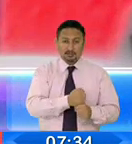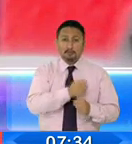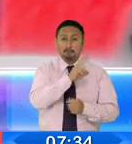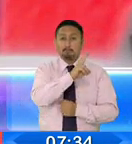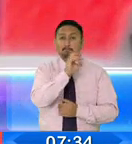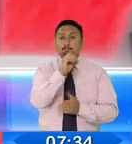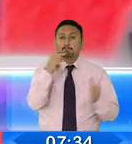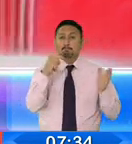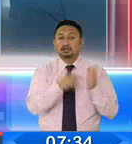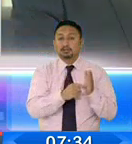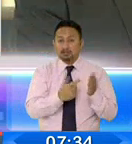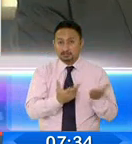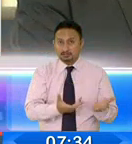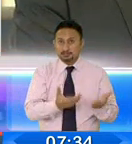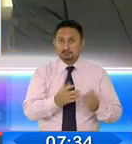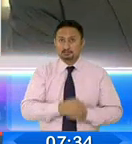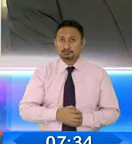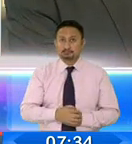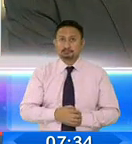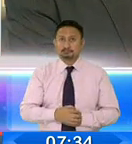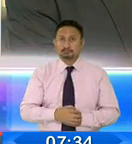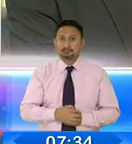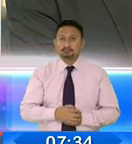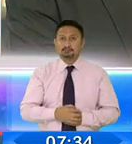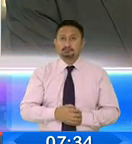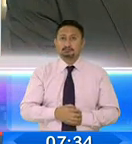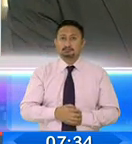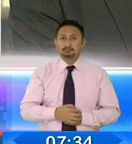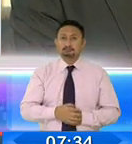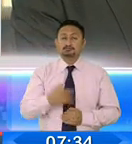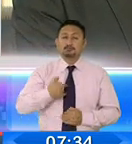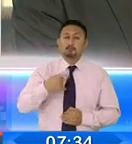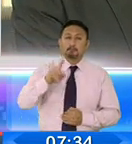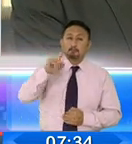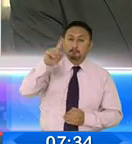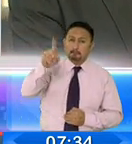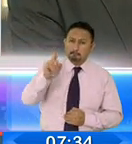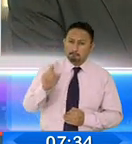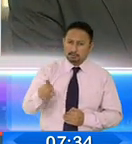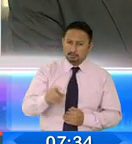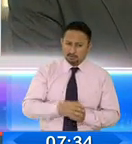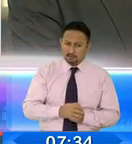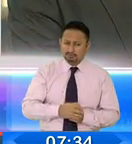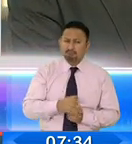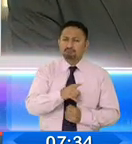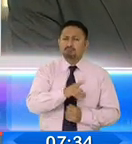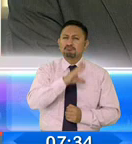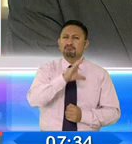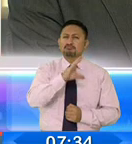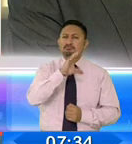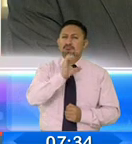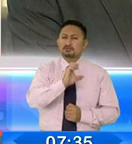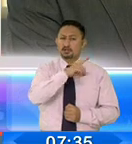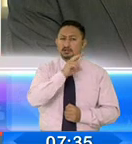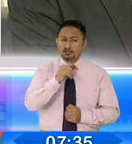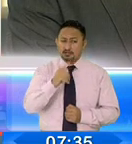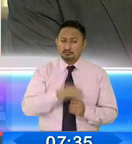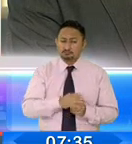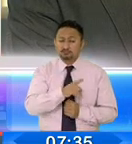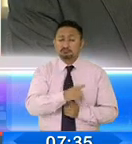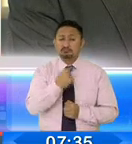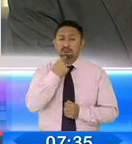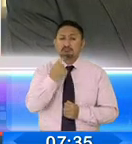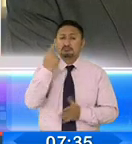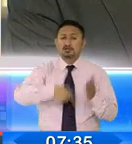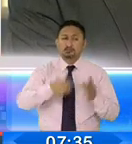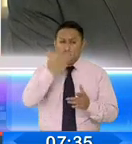abrirían las 20.000 actas. Doctor Pérez, una consulta, pero el CNE, ¿qué dice de las 20.000 restantes actas? ¿Por